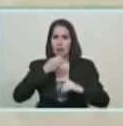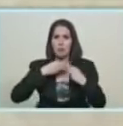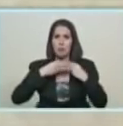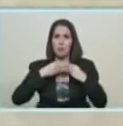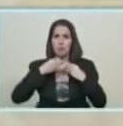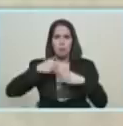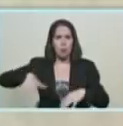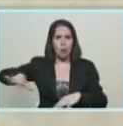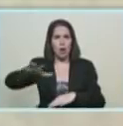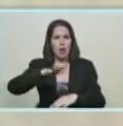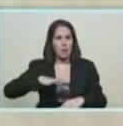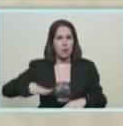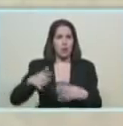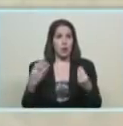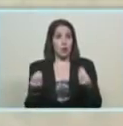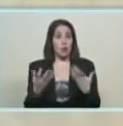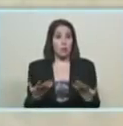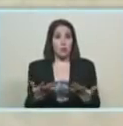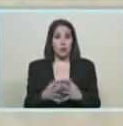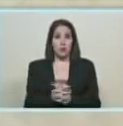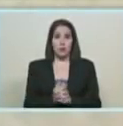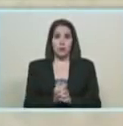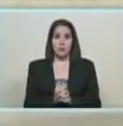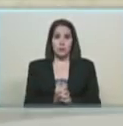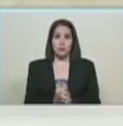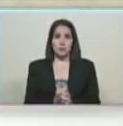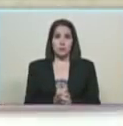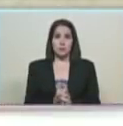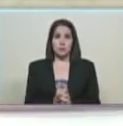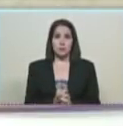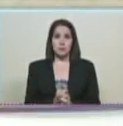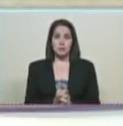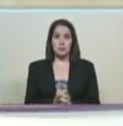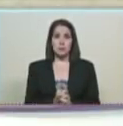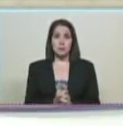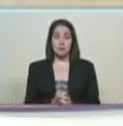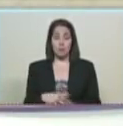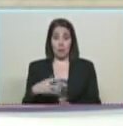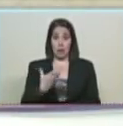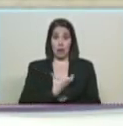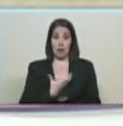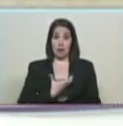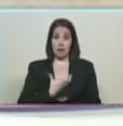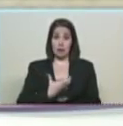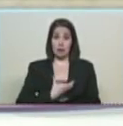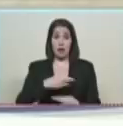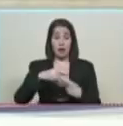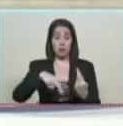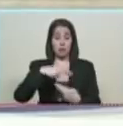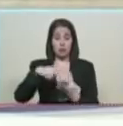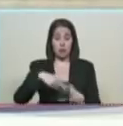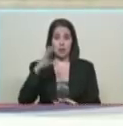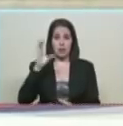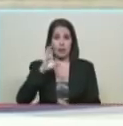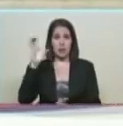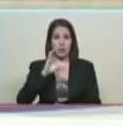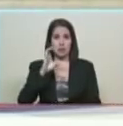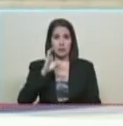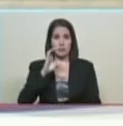lo que ha preparado la alcaldía revolucionaria de Caracas